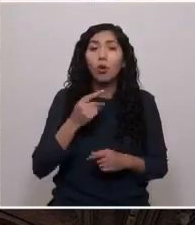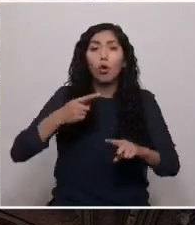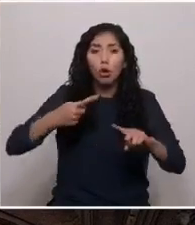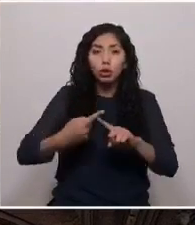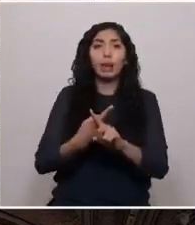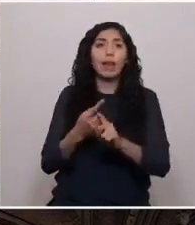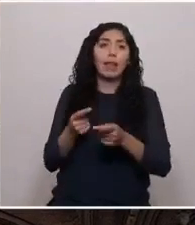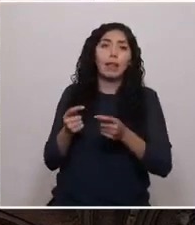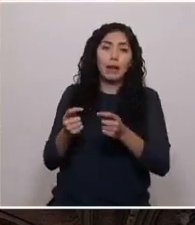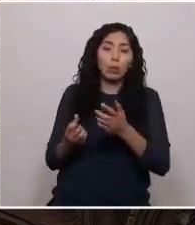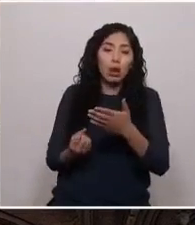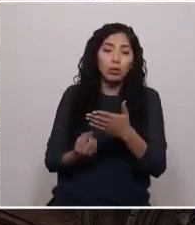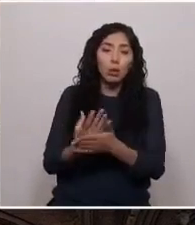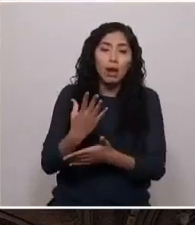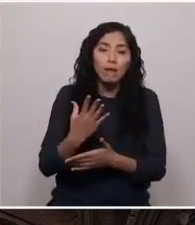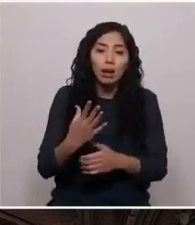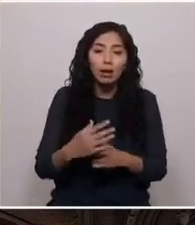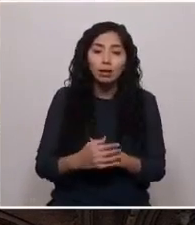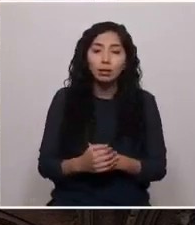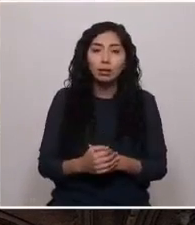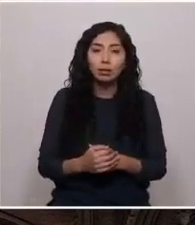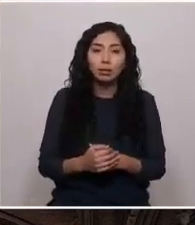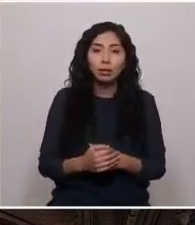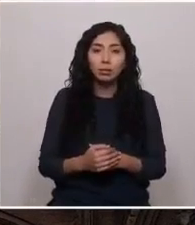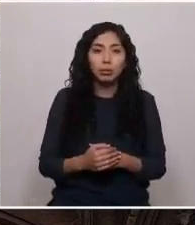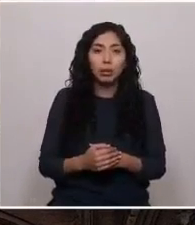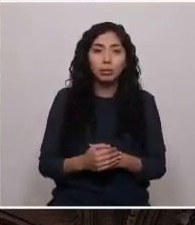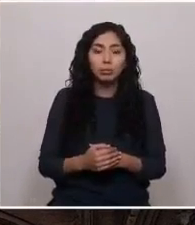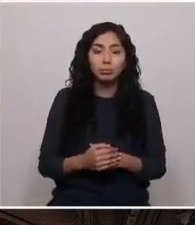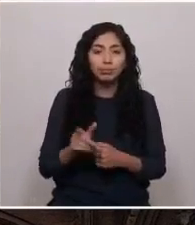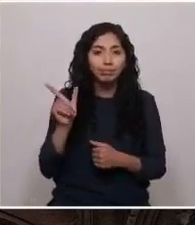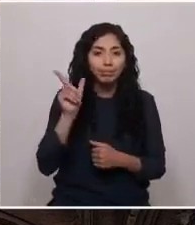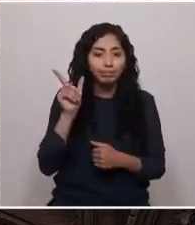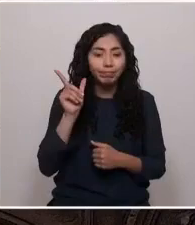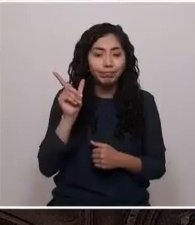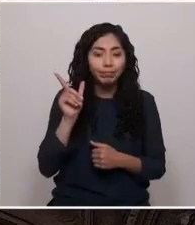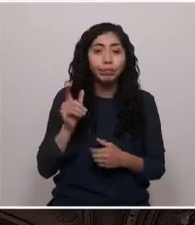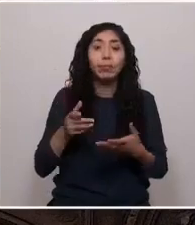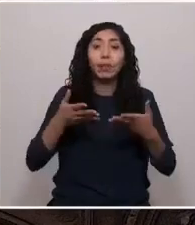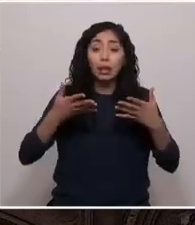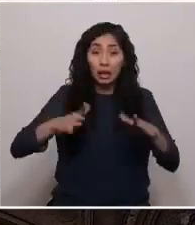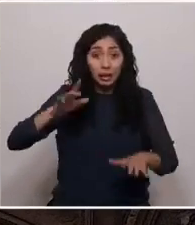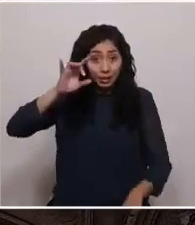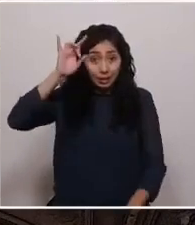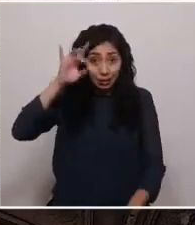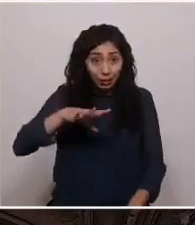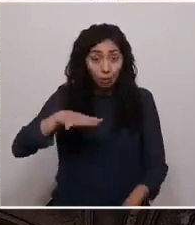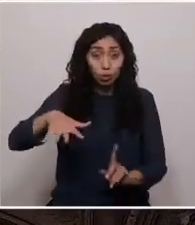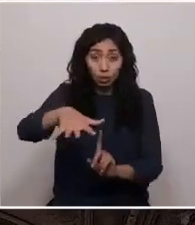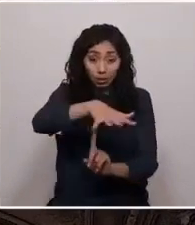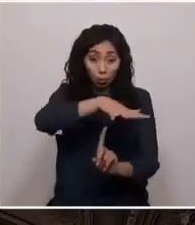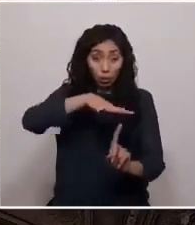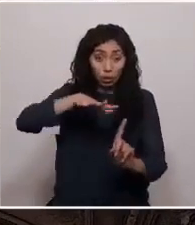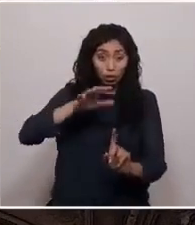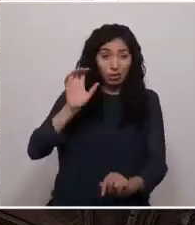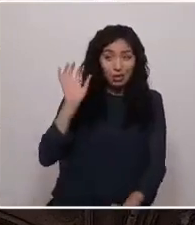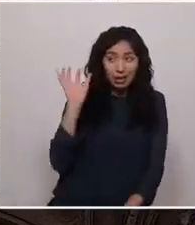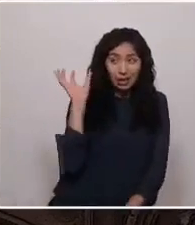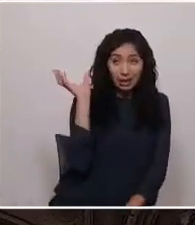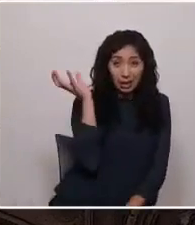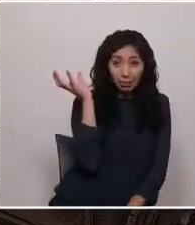La justicia climática. Ya lo sabemos, la situación climática es